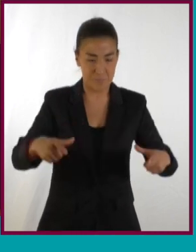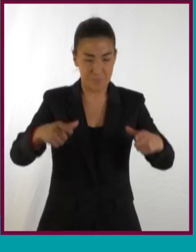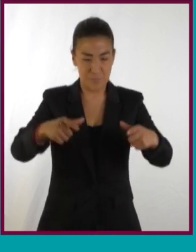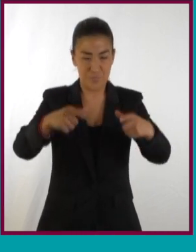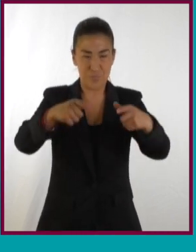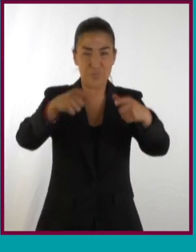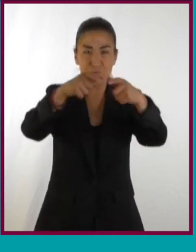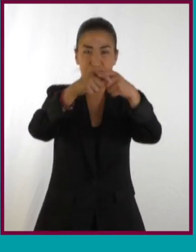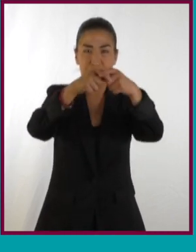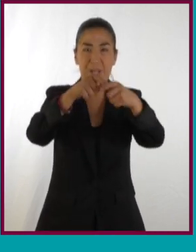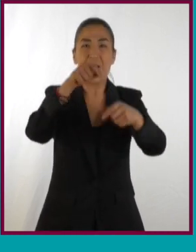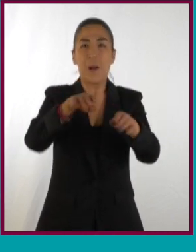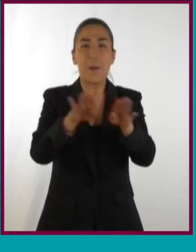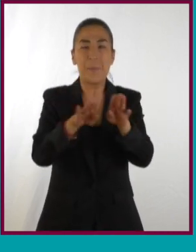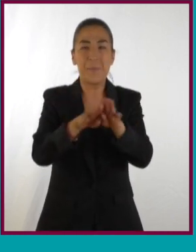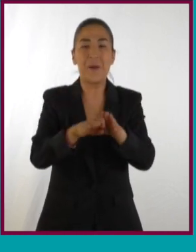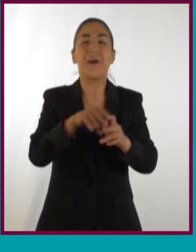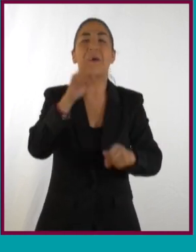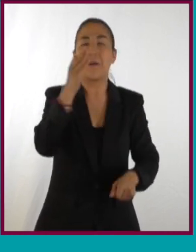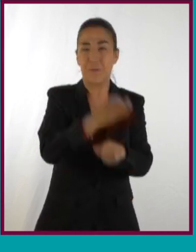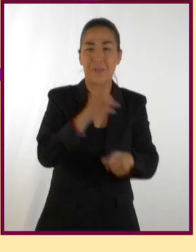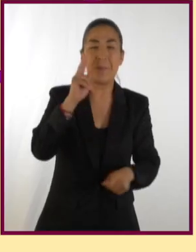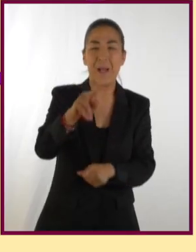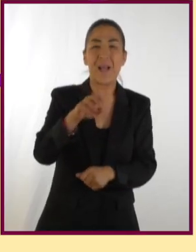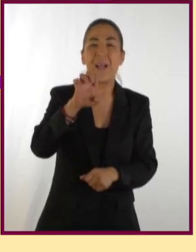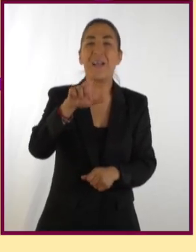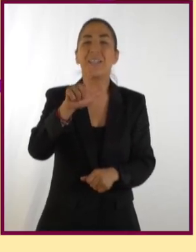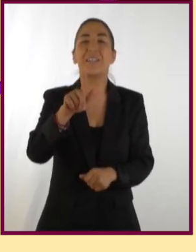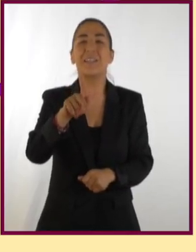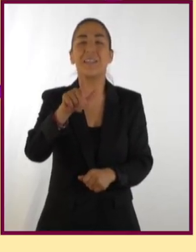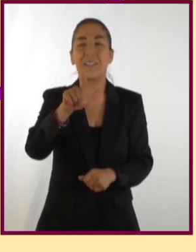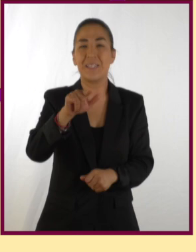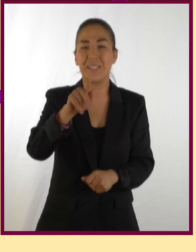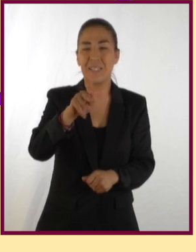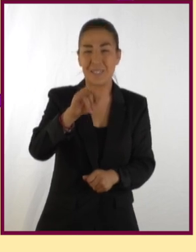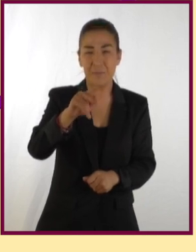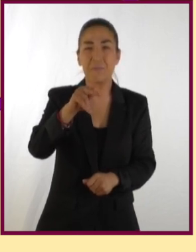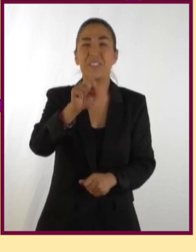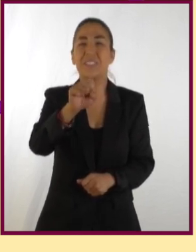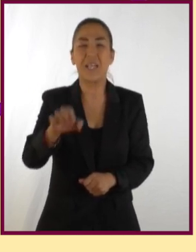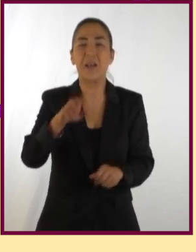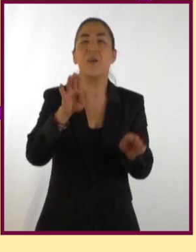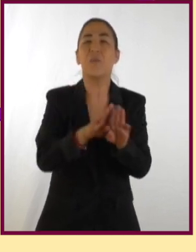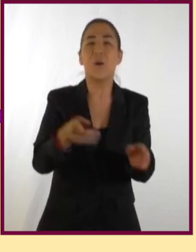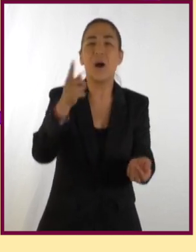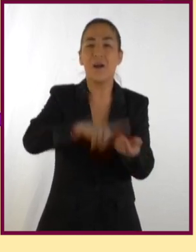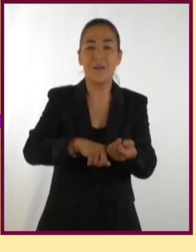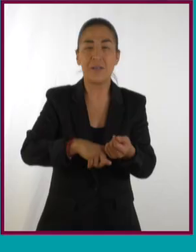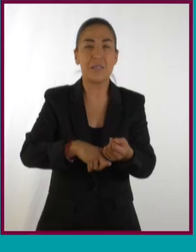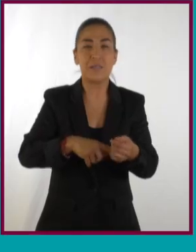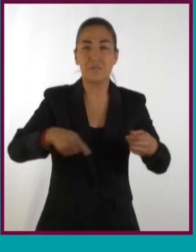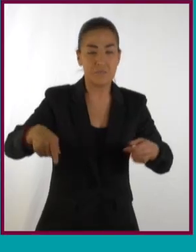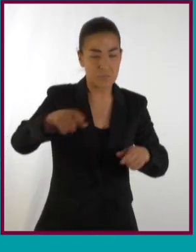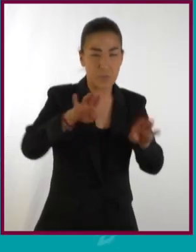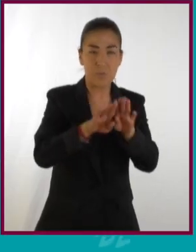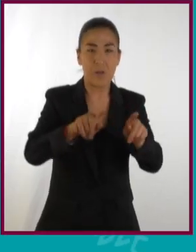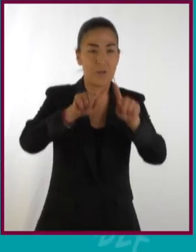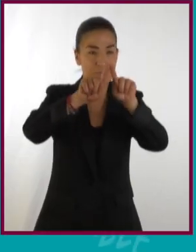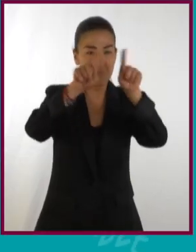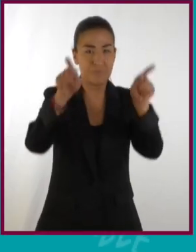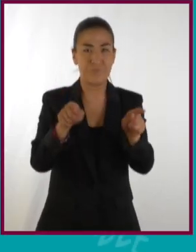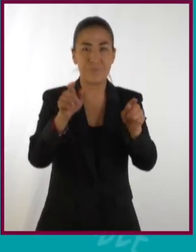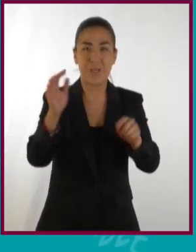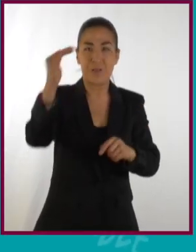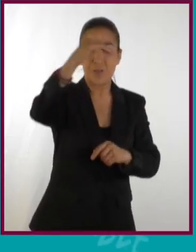la idea de cortar un cono en secciones fue de él. Pero volvamos a la elipse y a los elementos que la definen. La elipse